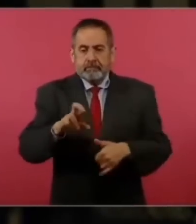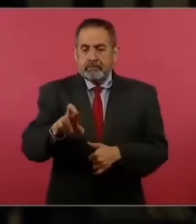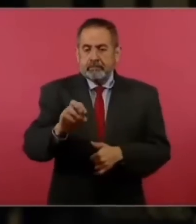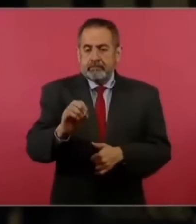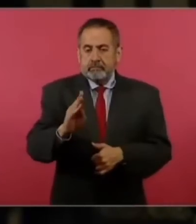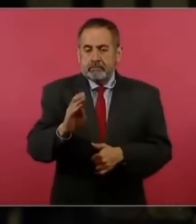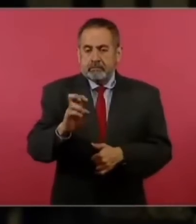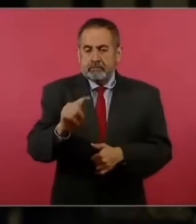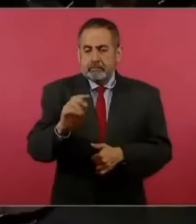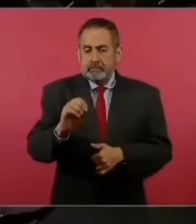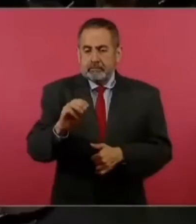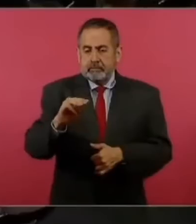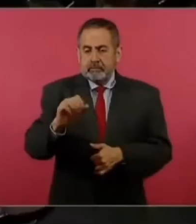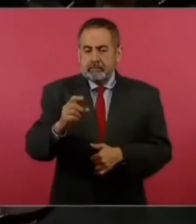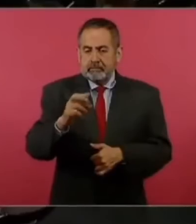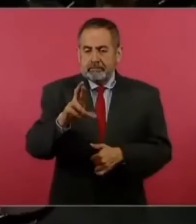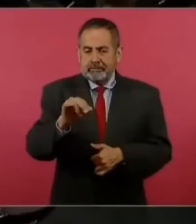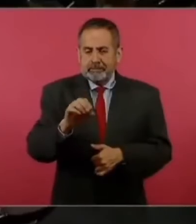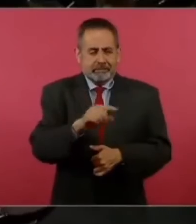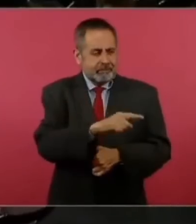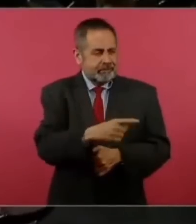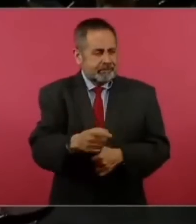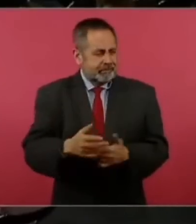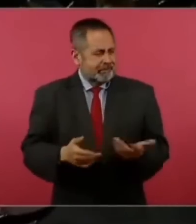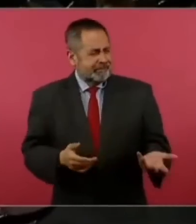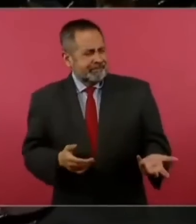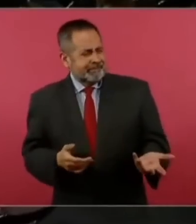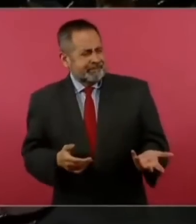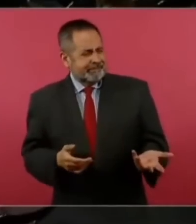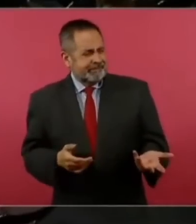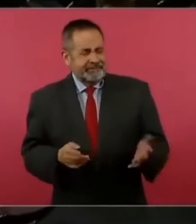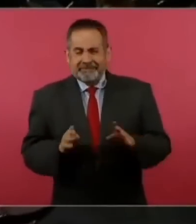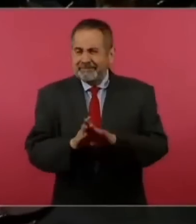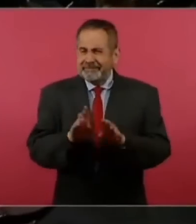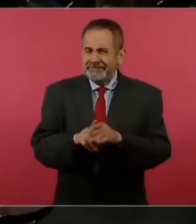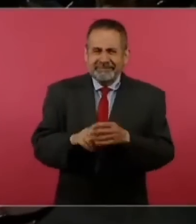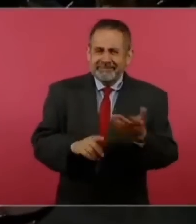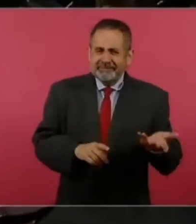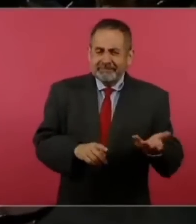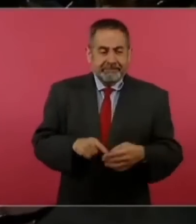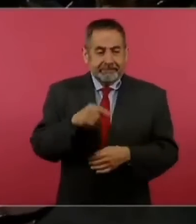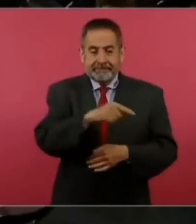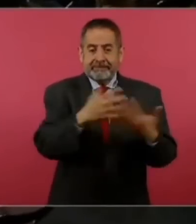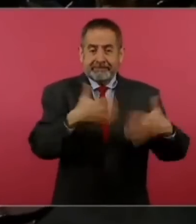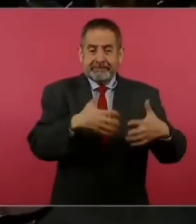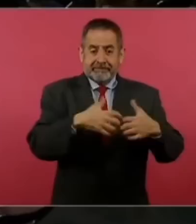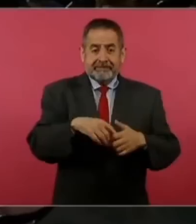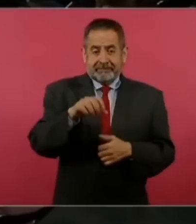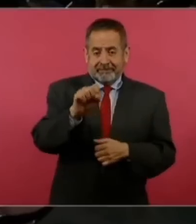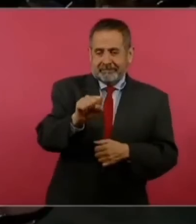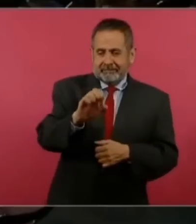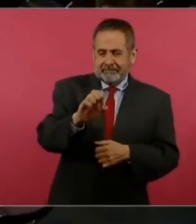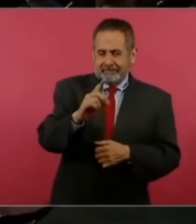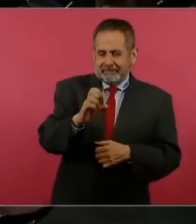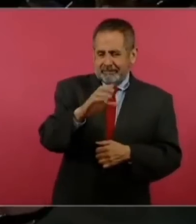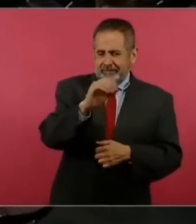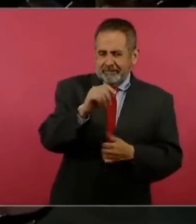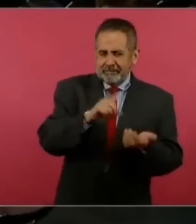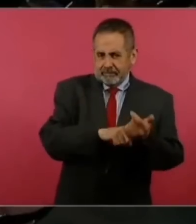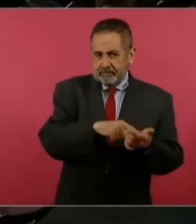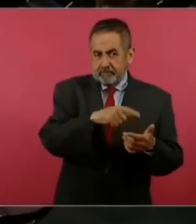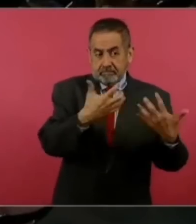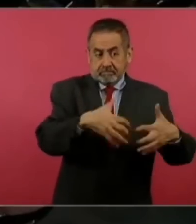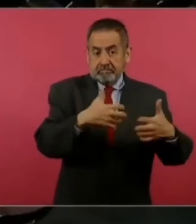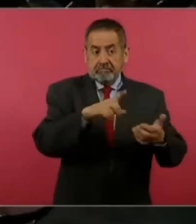explicamos como serenco que es una empresa propiedad del yerno ni king axiola